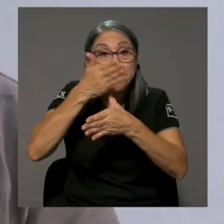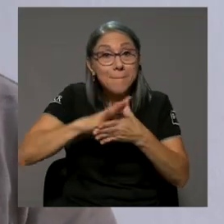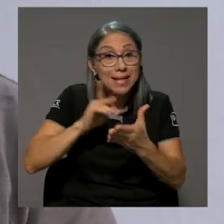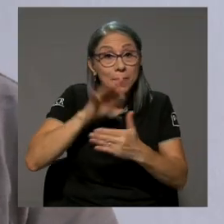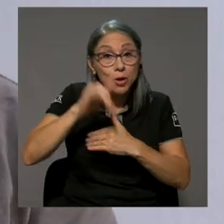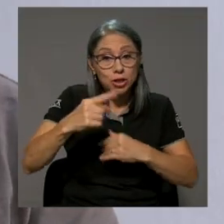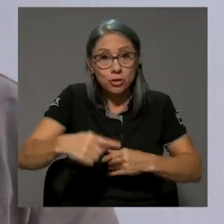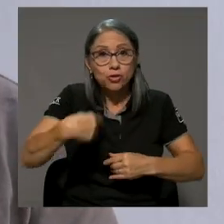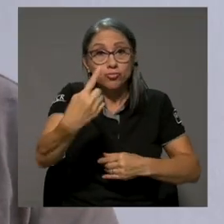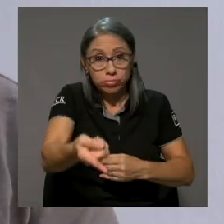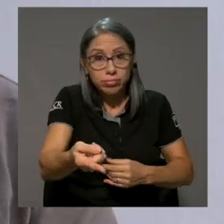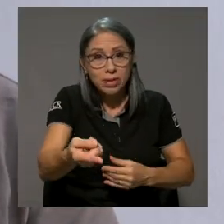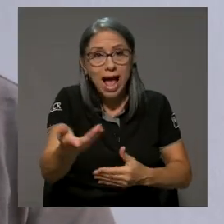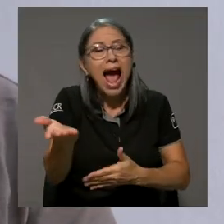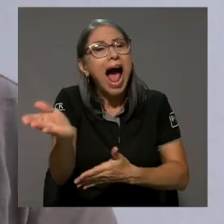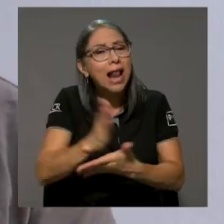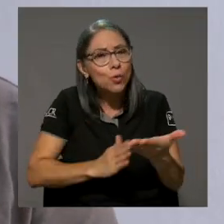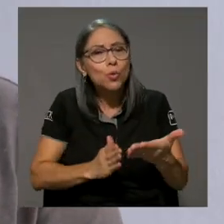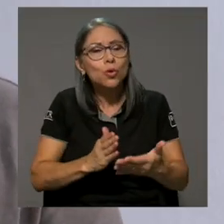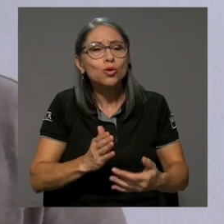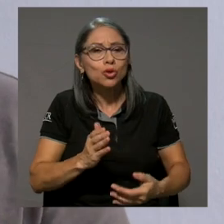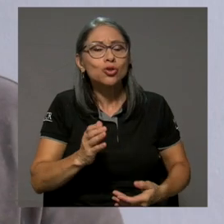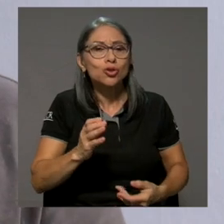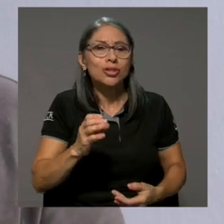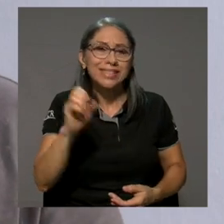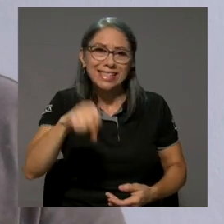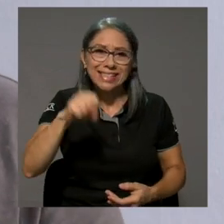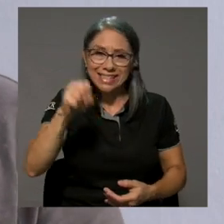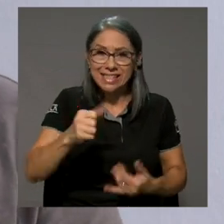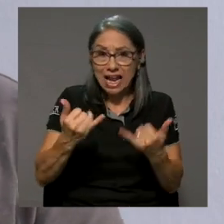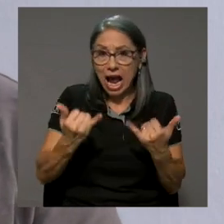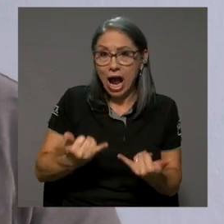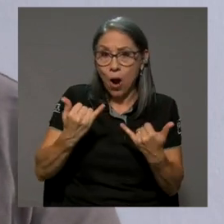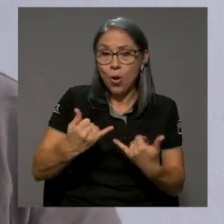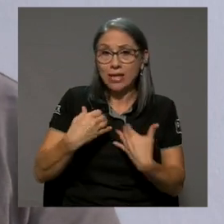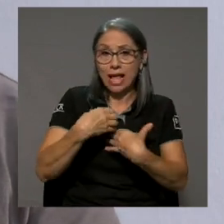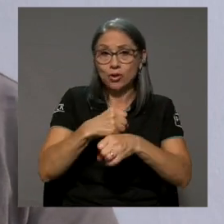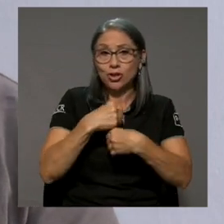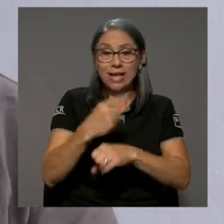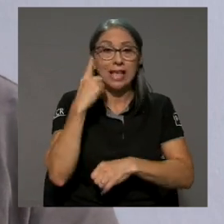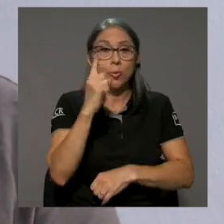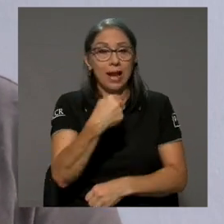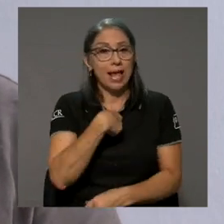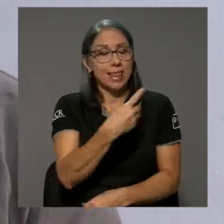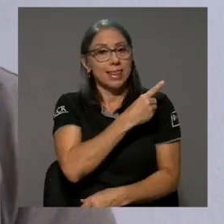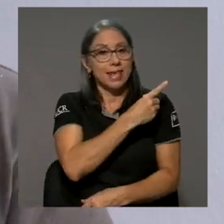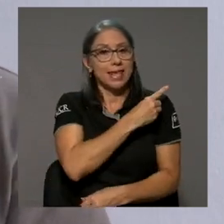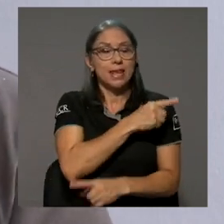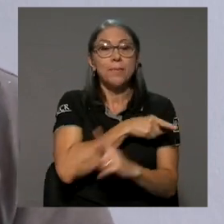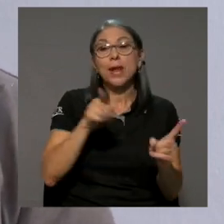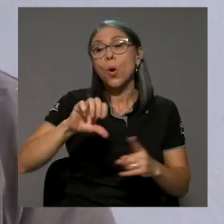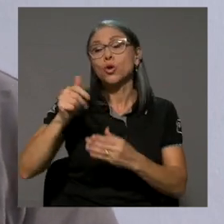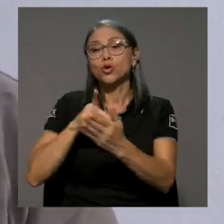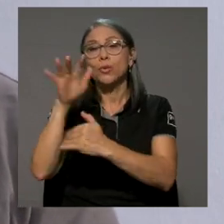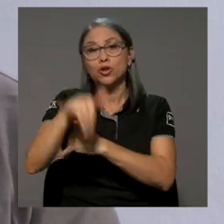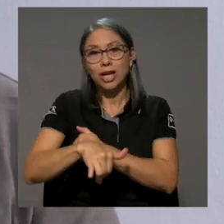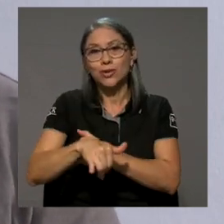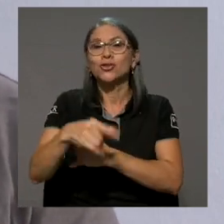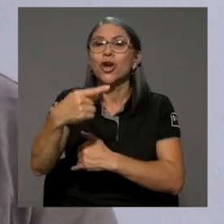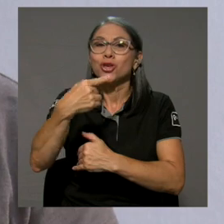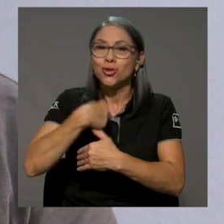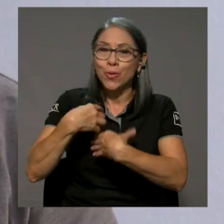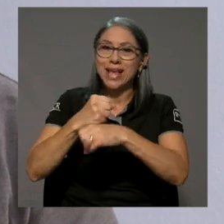Parte de los proyectos que vienen ahora son, algunos sí los estoy desarrollando para dirigir, pero otros son